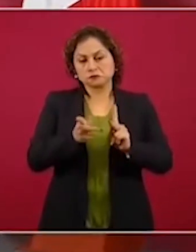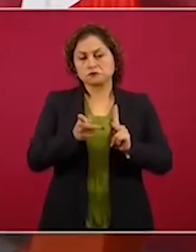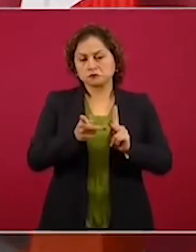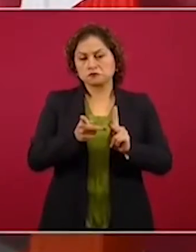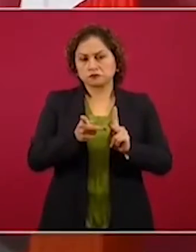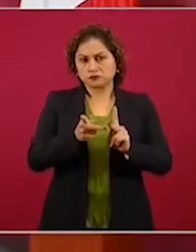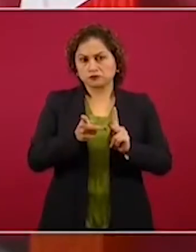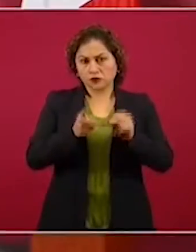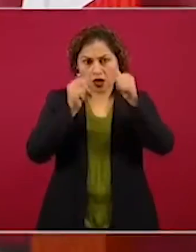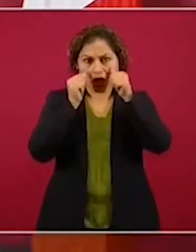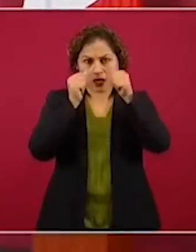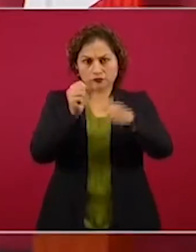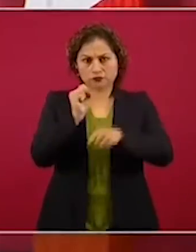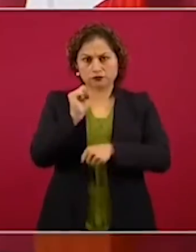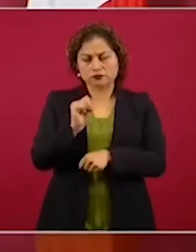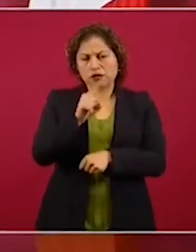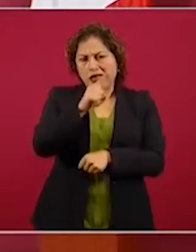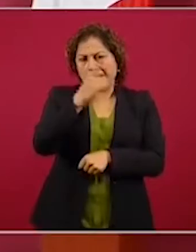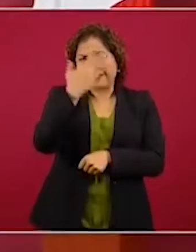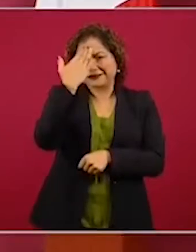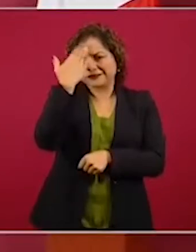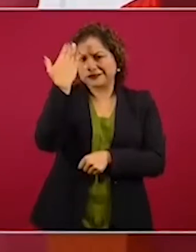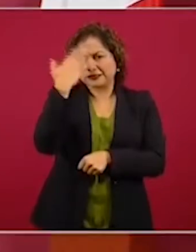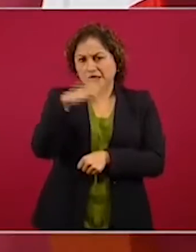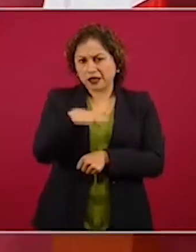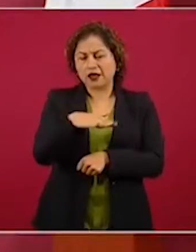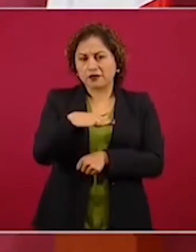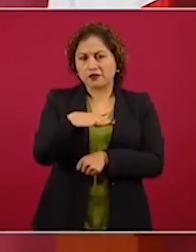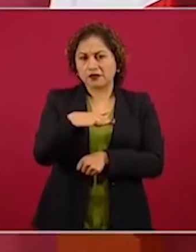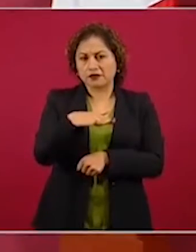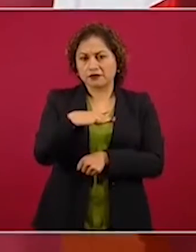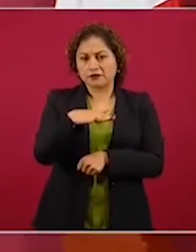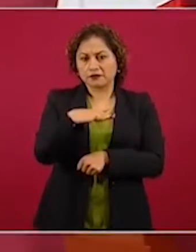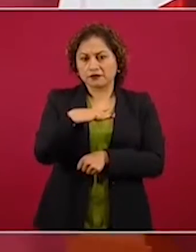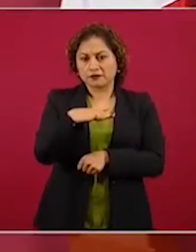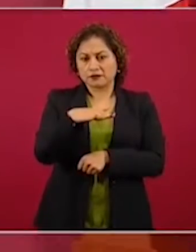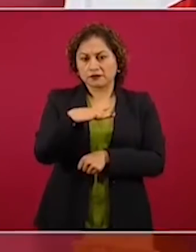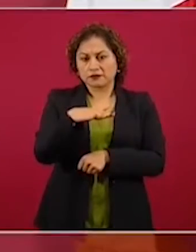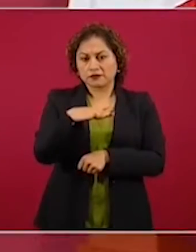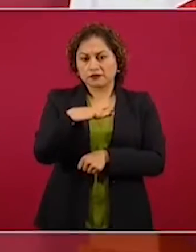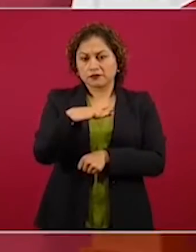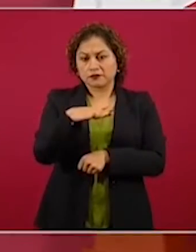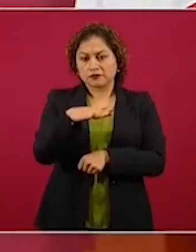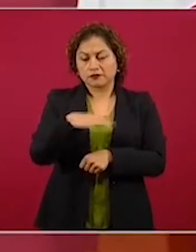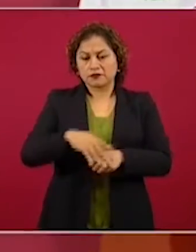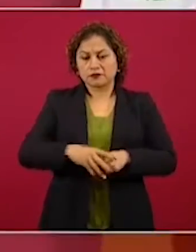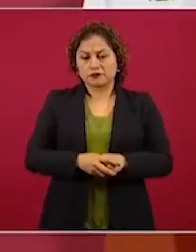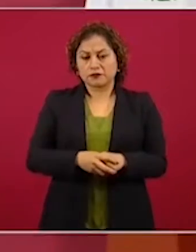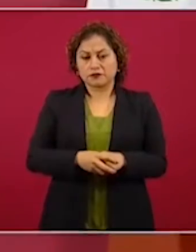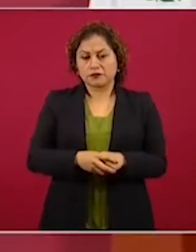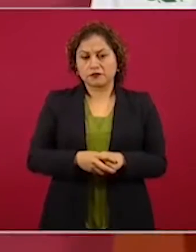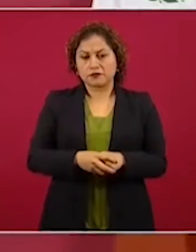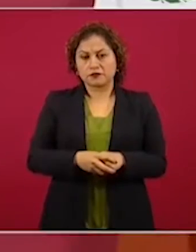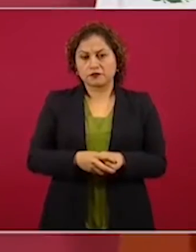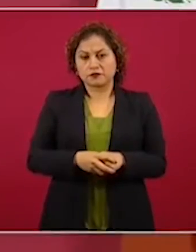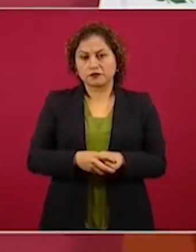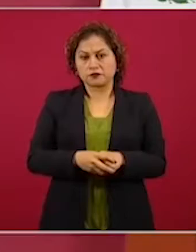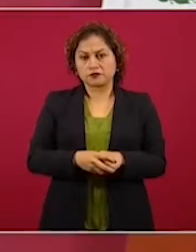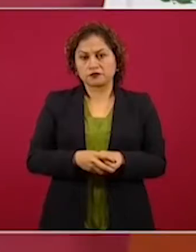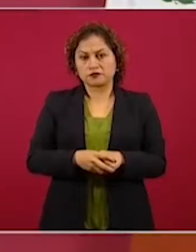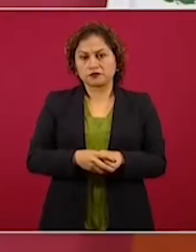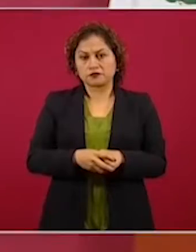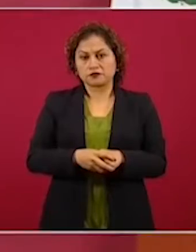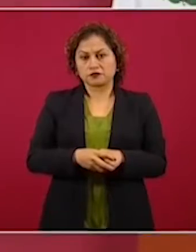Él tiene claro que se debe de apoyar